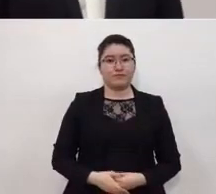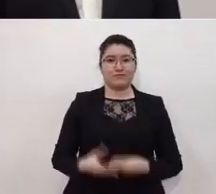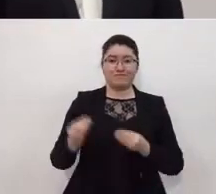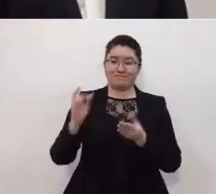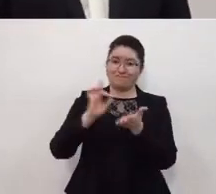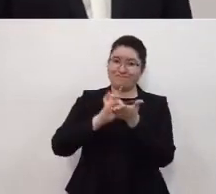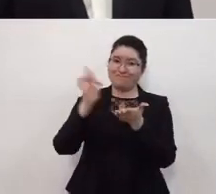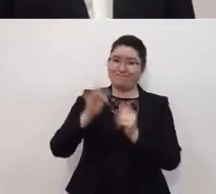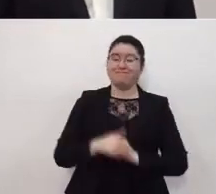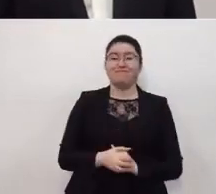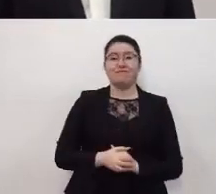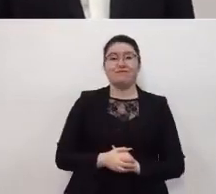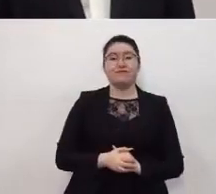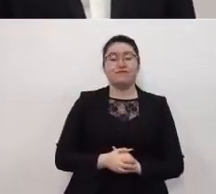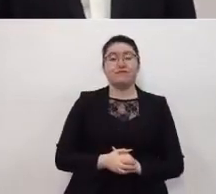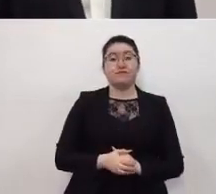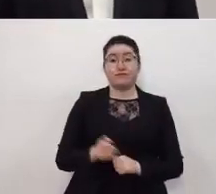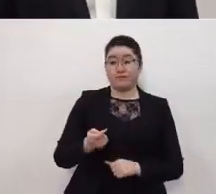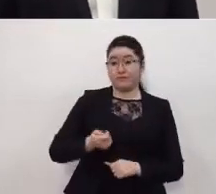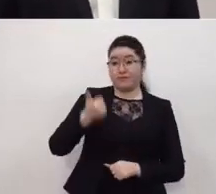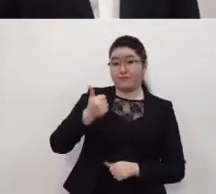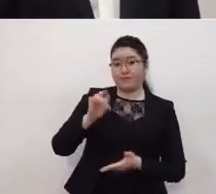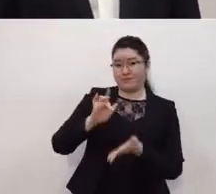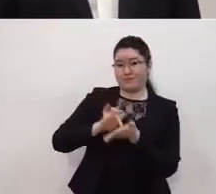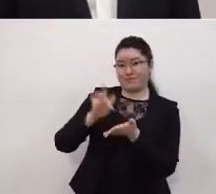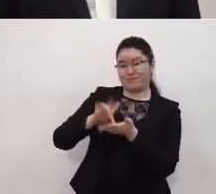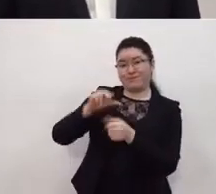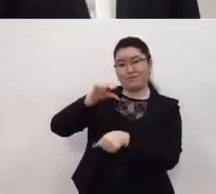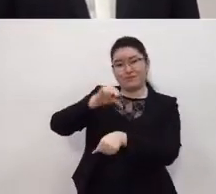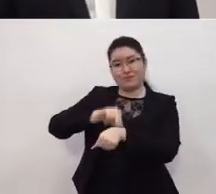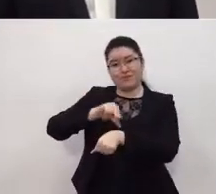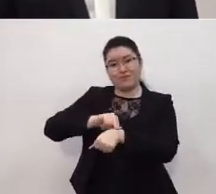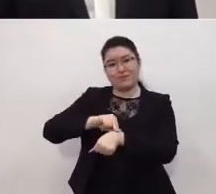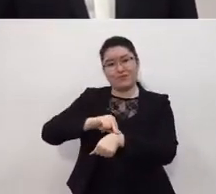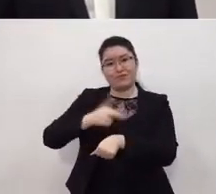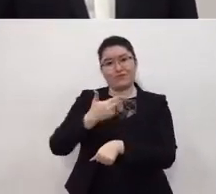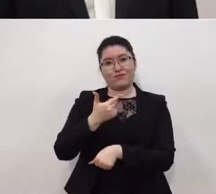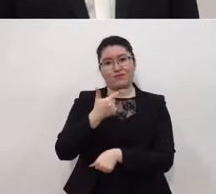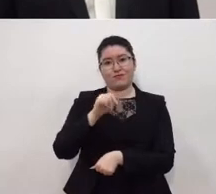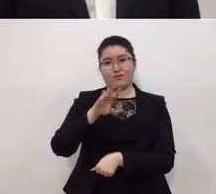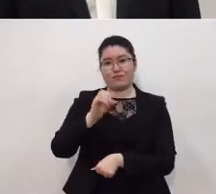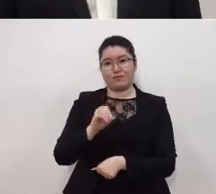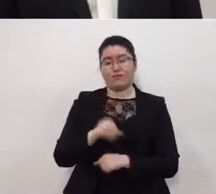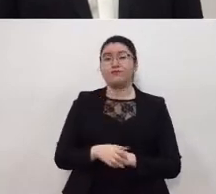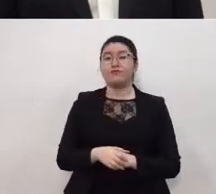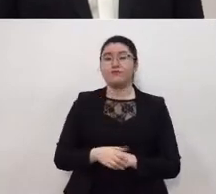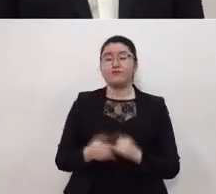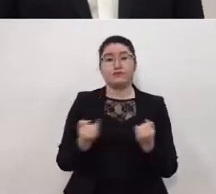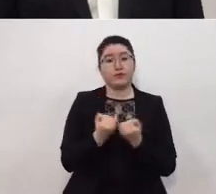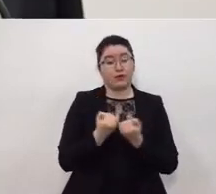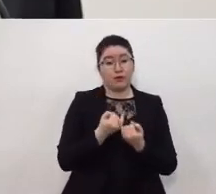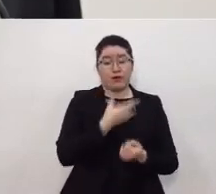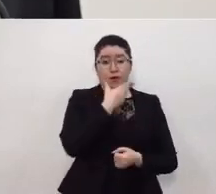muchas gracias primero agradecer al doctor Hugo López-Gatell al gobernador del Mazo